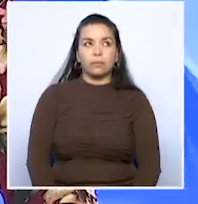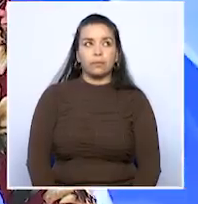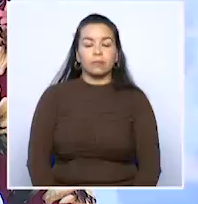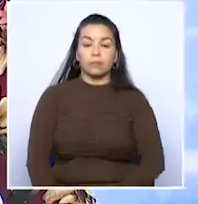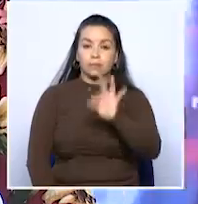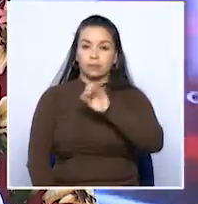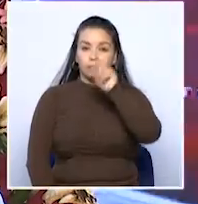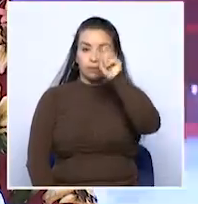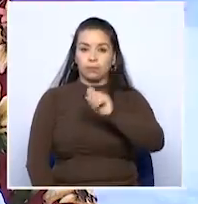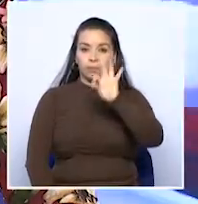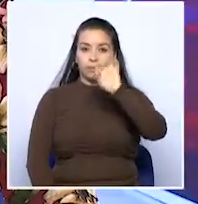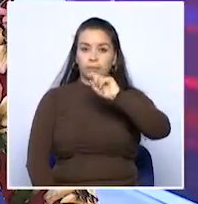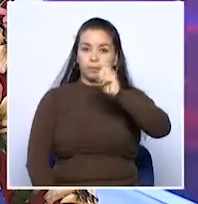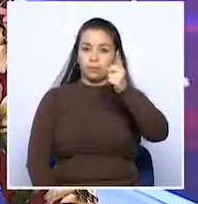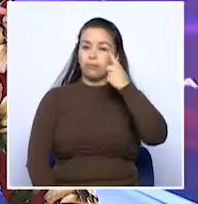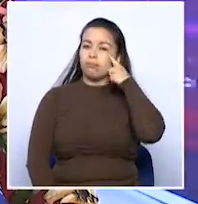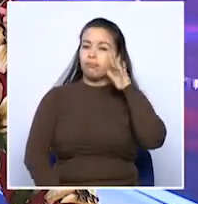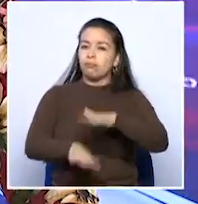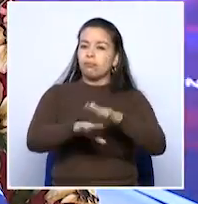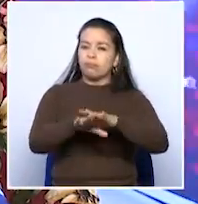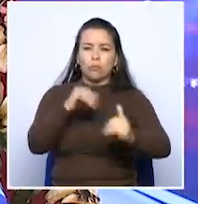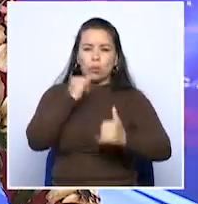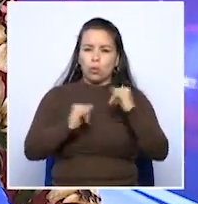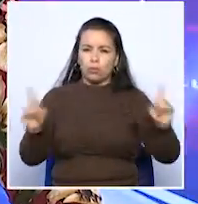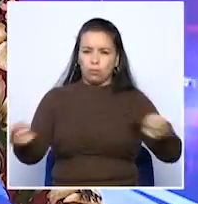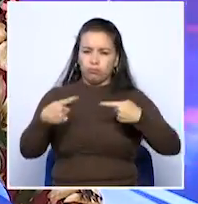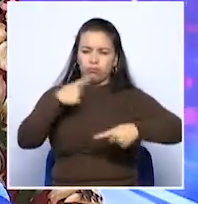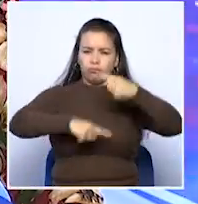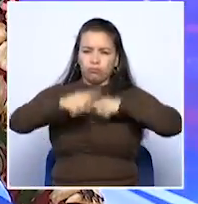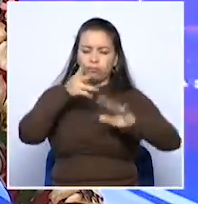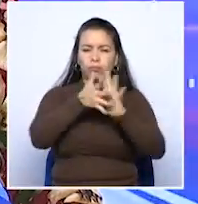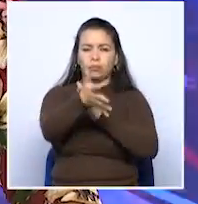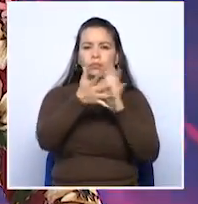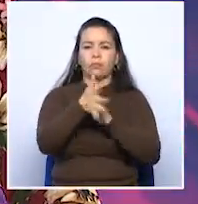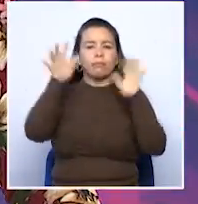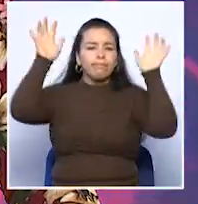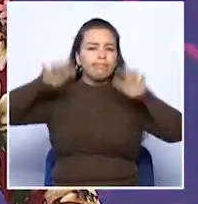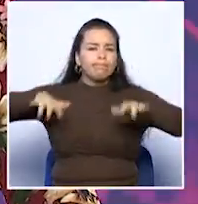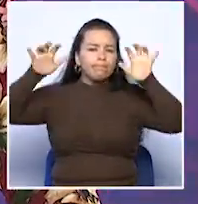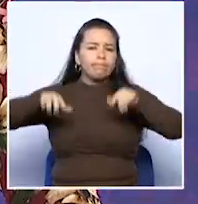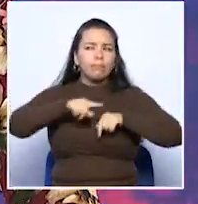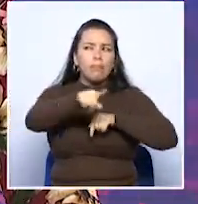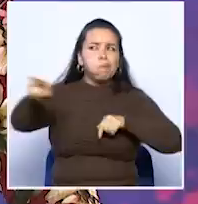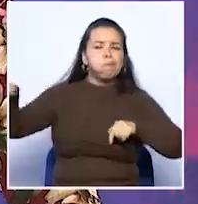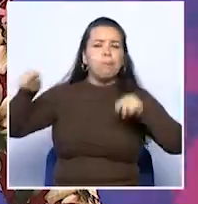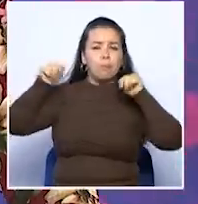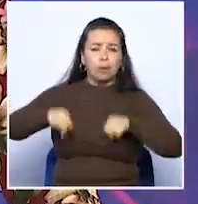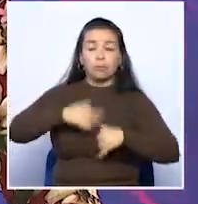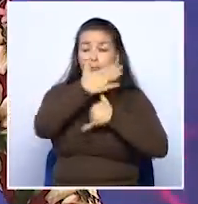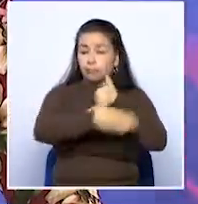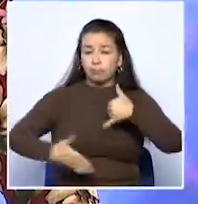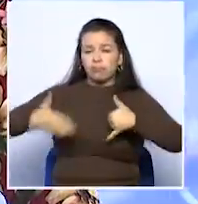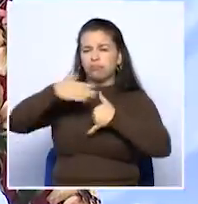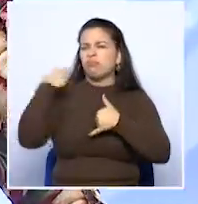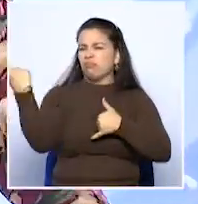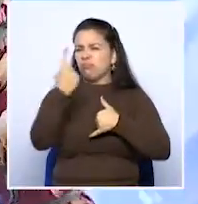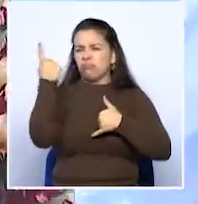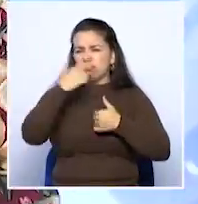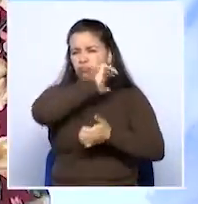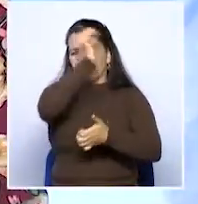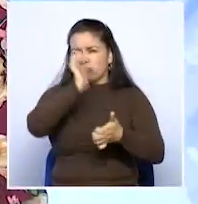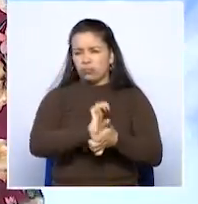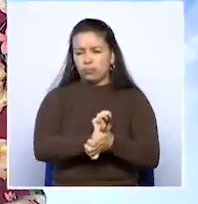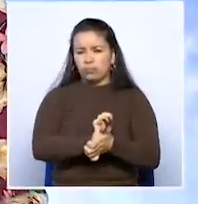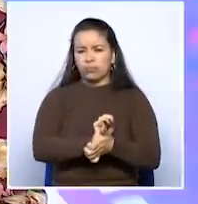Ocho de la noche ocho minutos y para hacer un cierre de este informe por cuenta de la temporada de lluvia que se está registrando en todo el país y en general en el eje